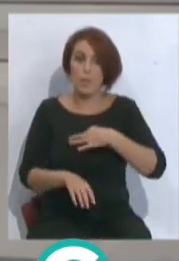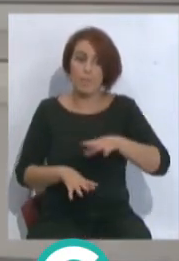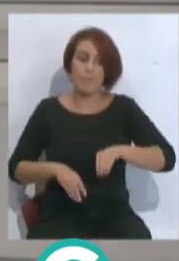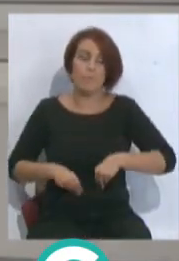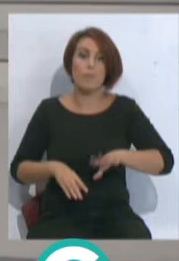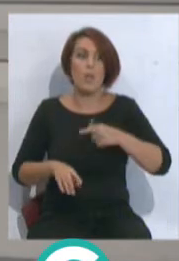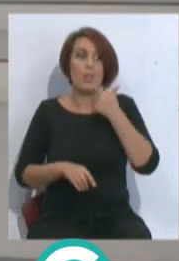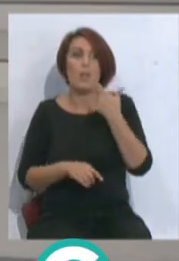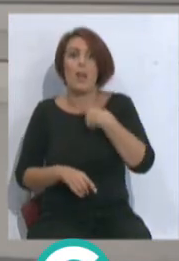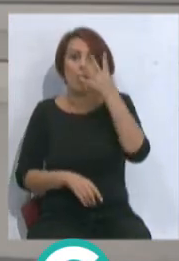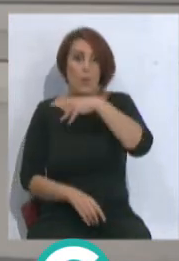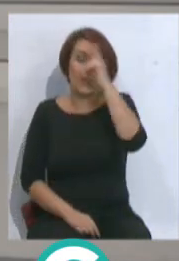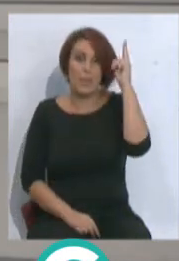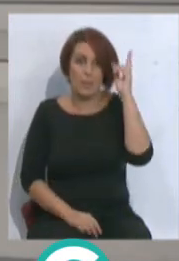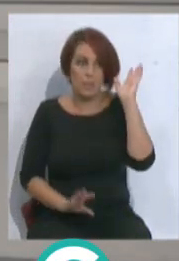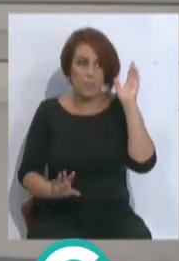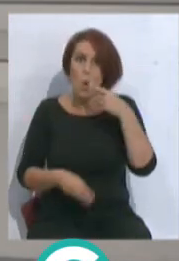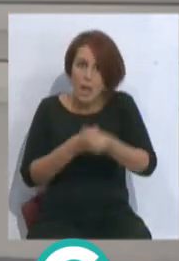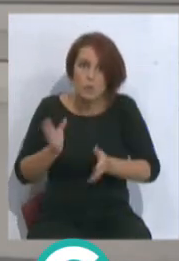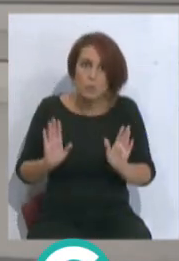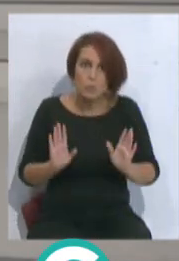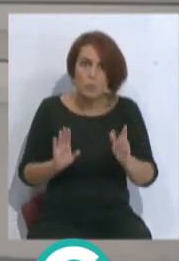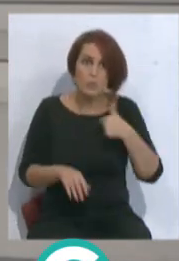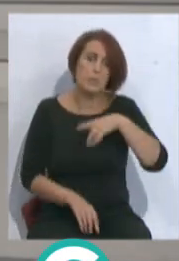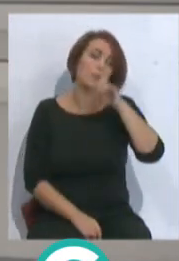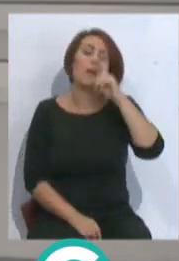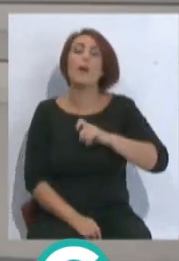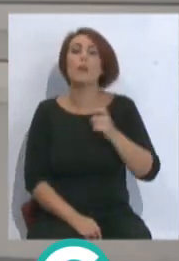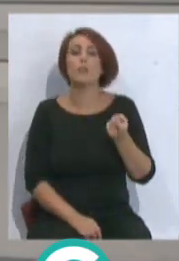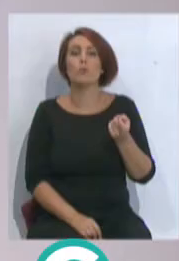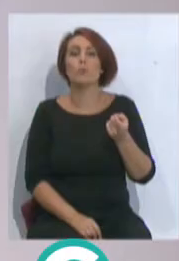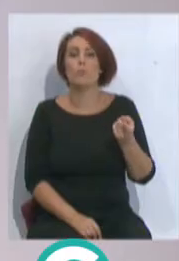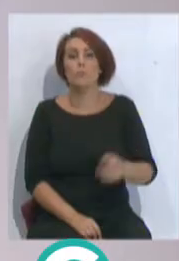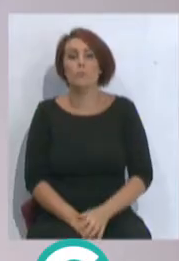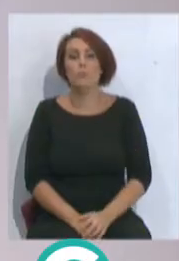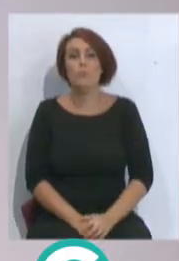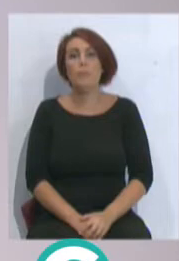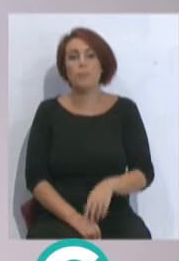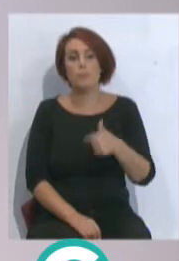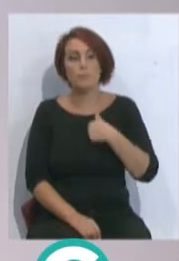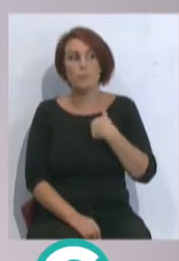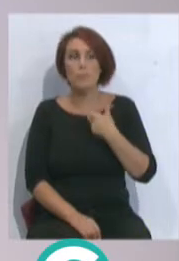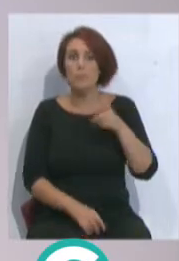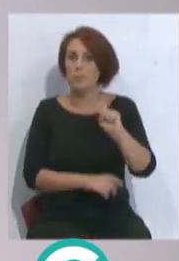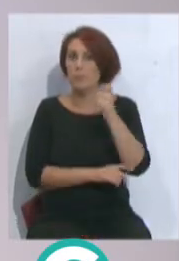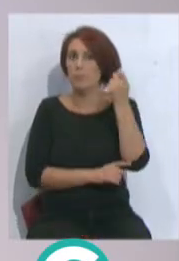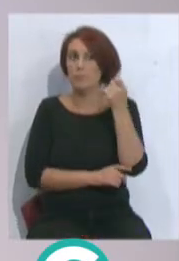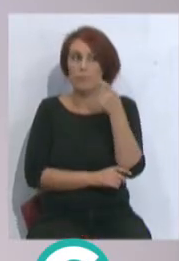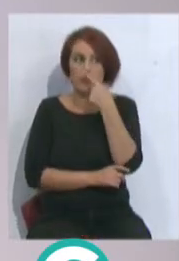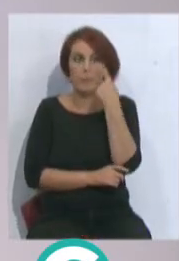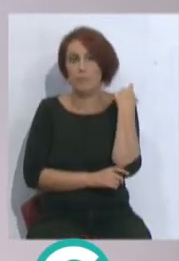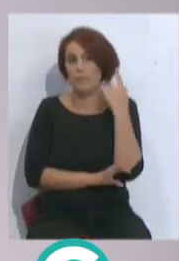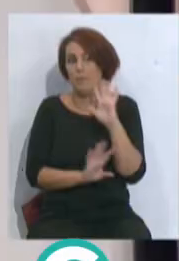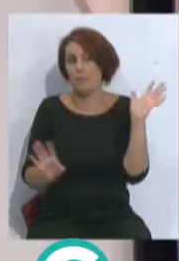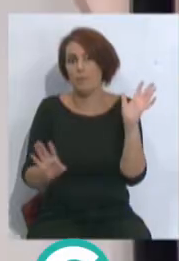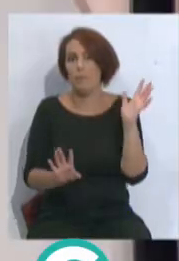aceptado, pero decirlo en el Atlético de Madrid, y de hecho lo ha hecho. Y más este año, con la inversión que hay de jugadores. No, y que ha sido campeón del año pasado, o sea,